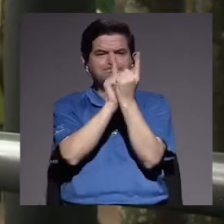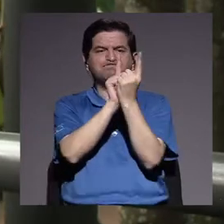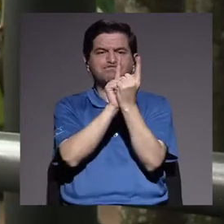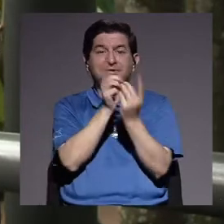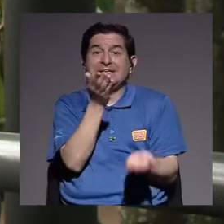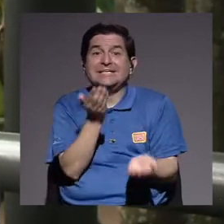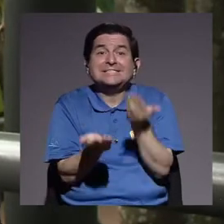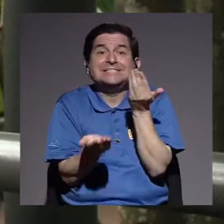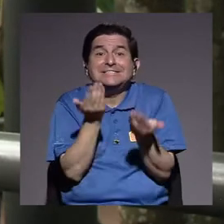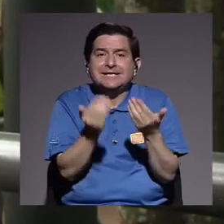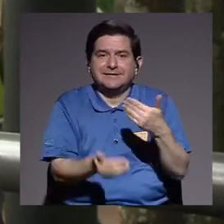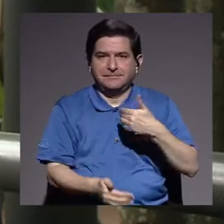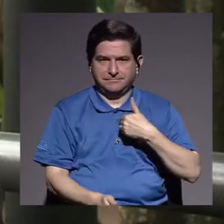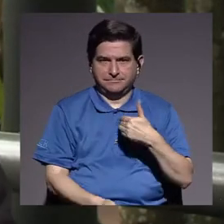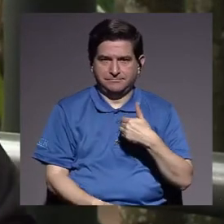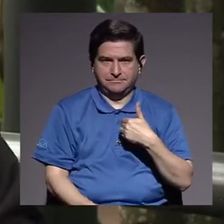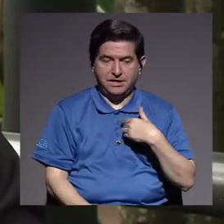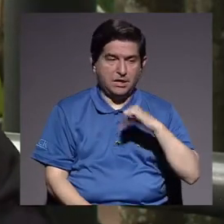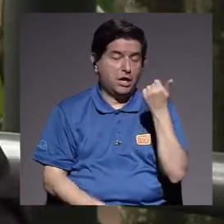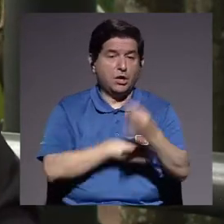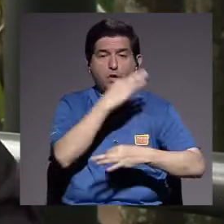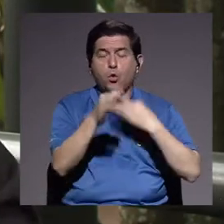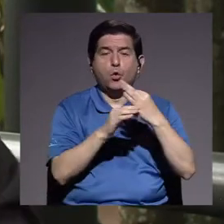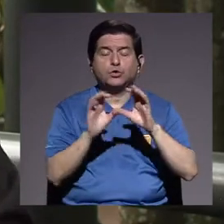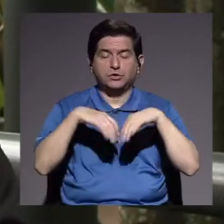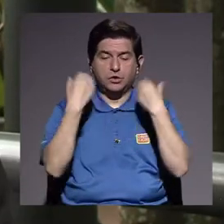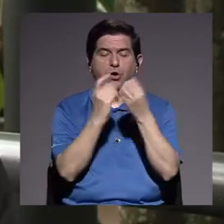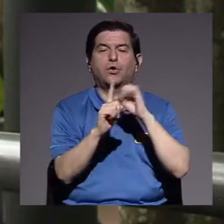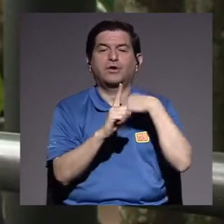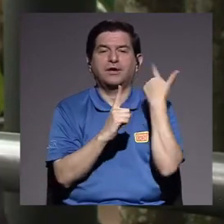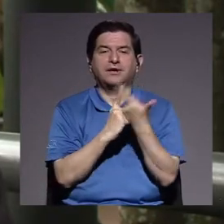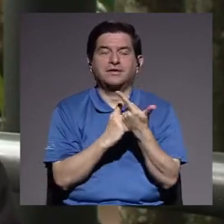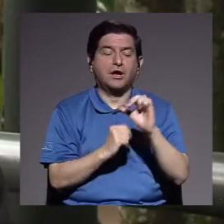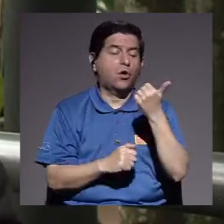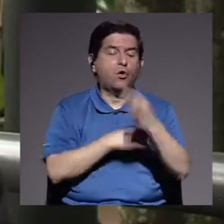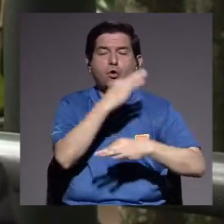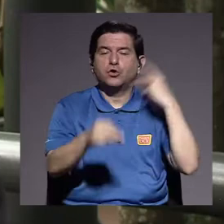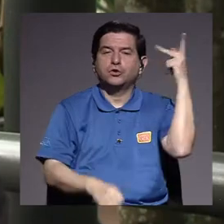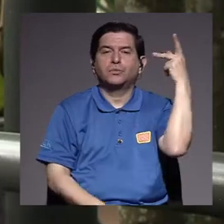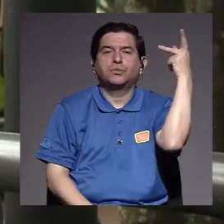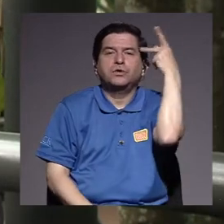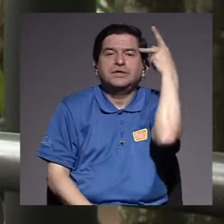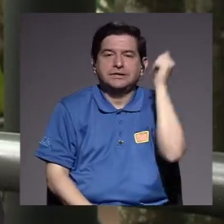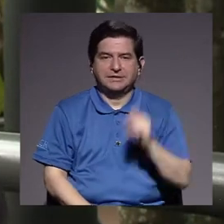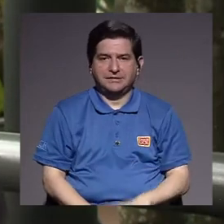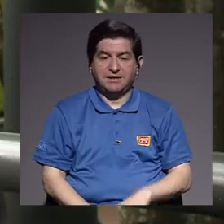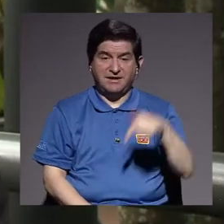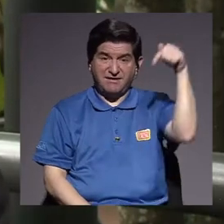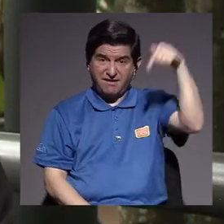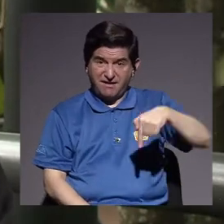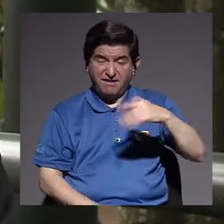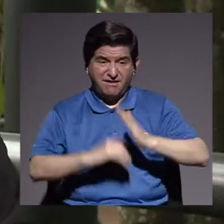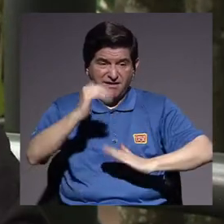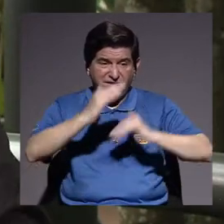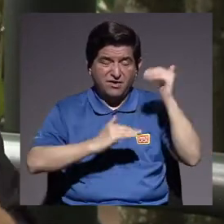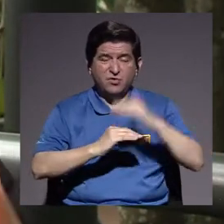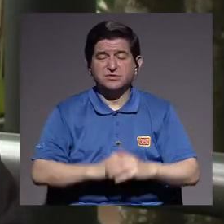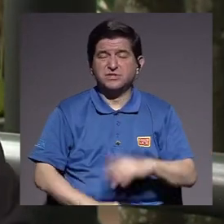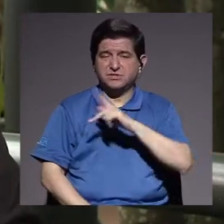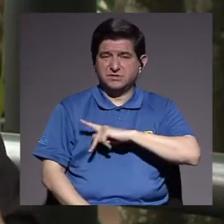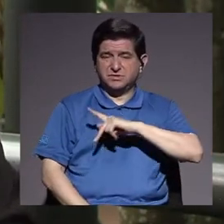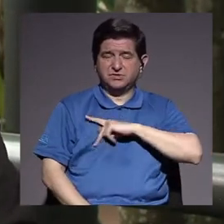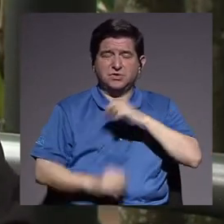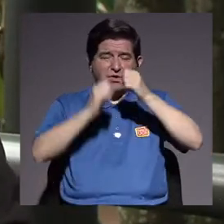encontraran, posiblemente tendríamos otro tipo de organización social, otro tipo de política, ¿verdad? Aquí lo que se trata es de construir